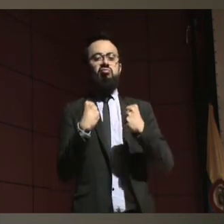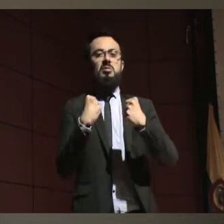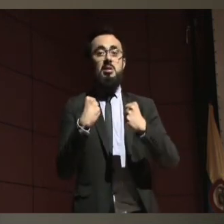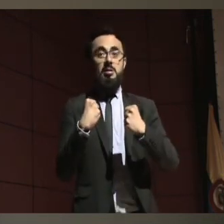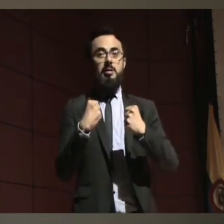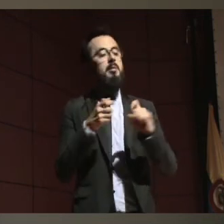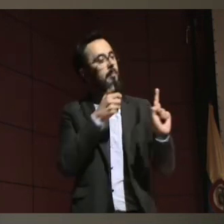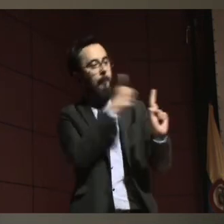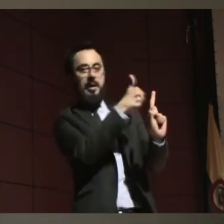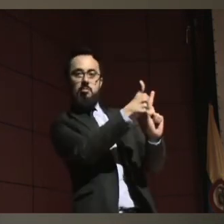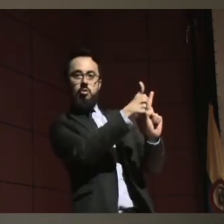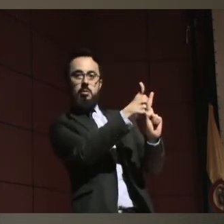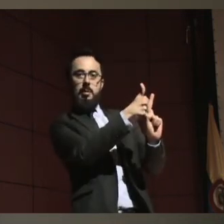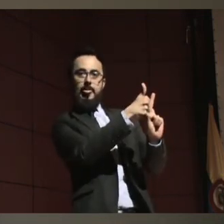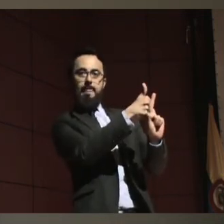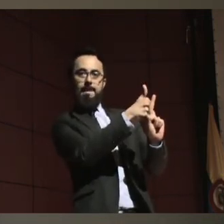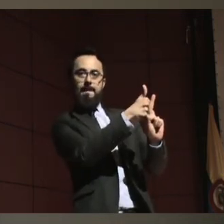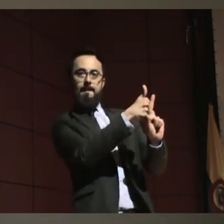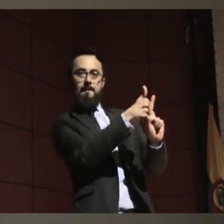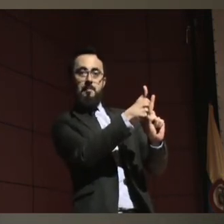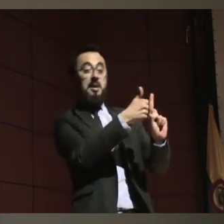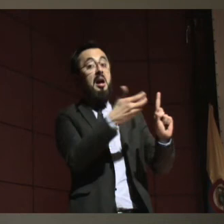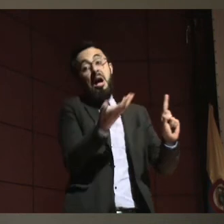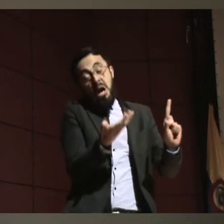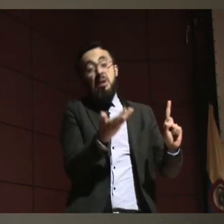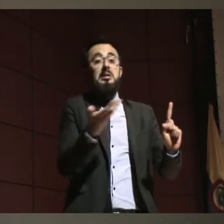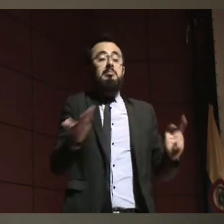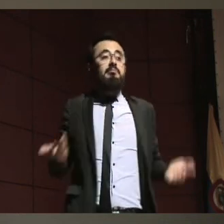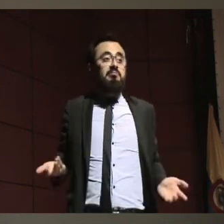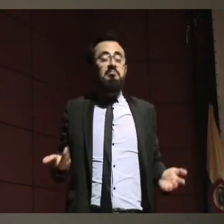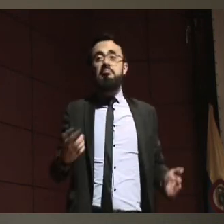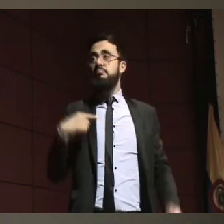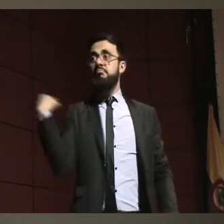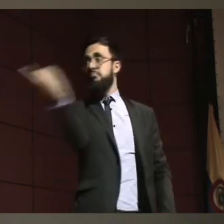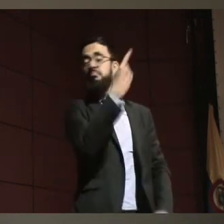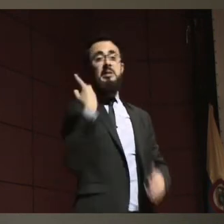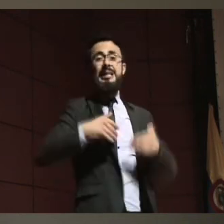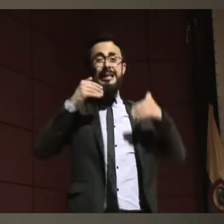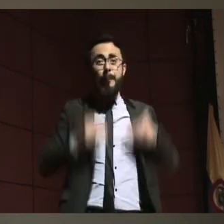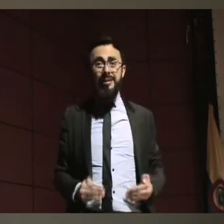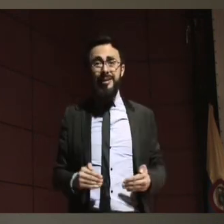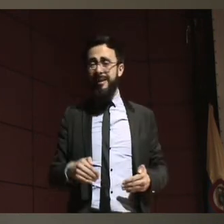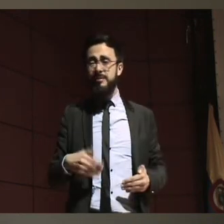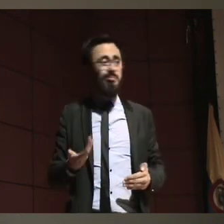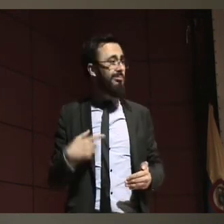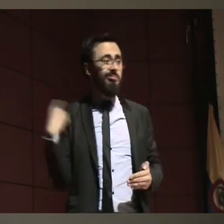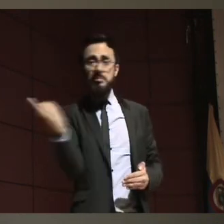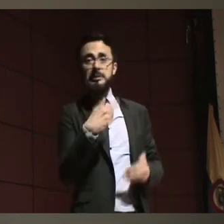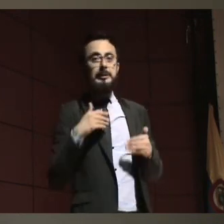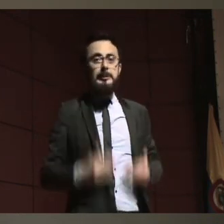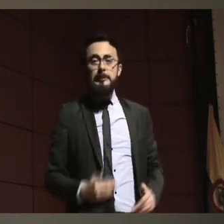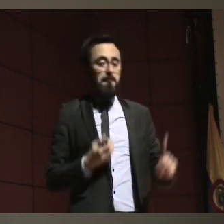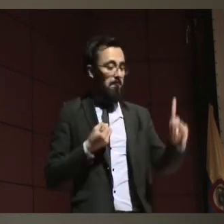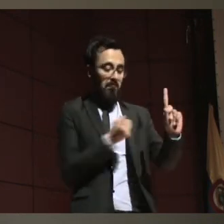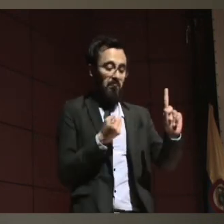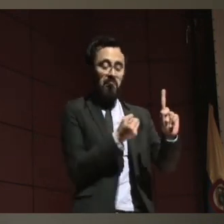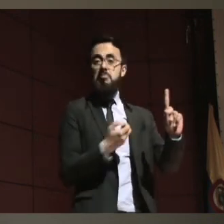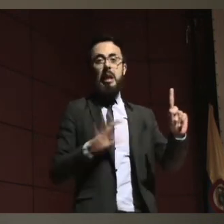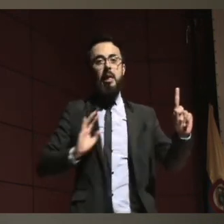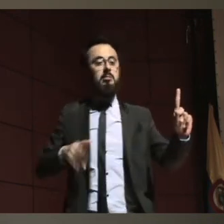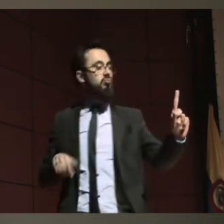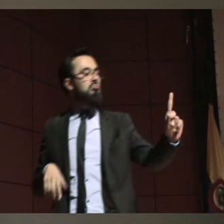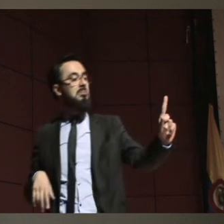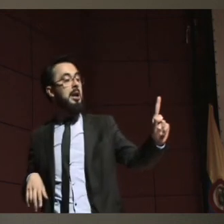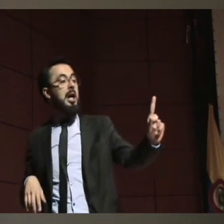posibilidad de brindarle a las personas con discapacidad, el apoyo necesario para que puedan agenciar su propia vida,